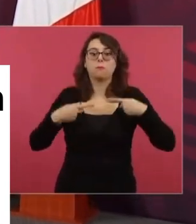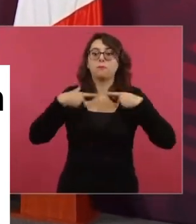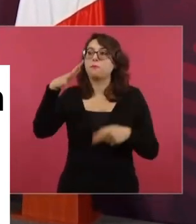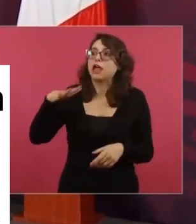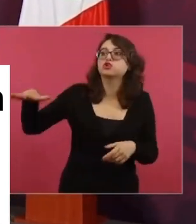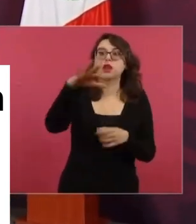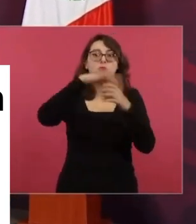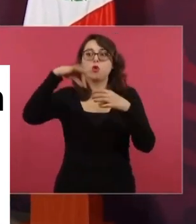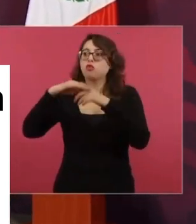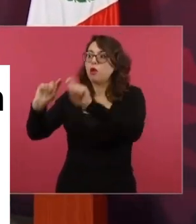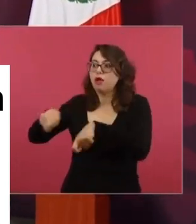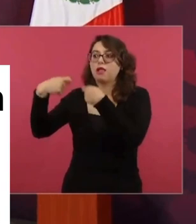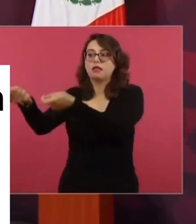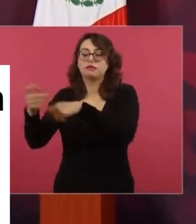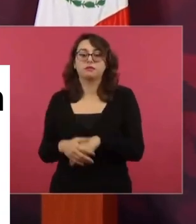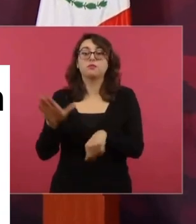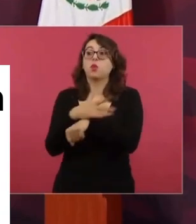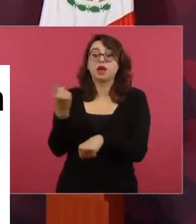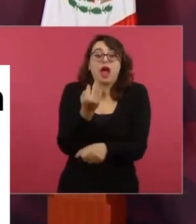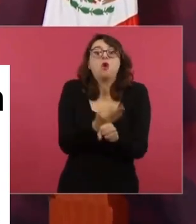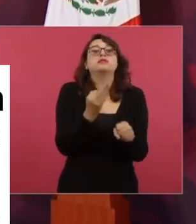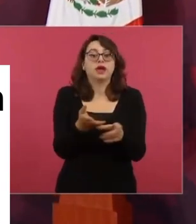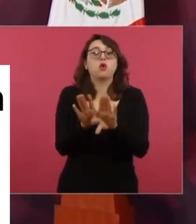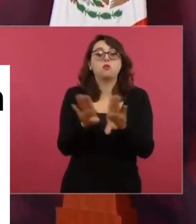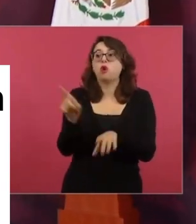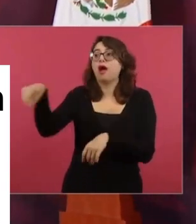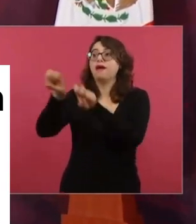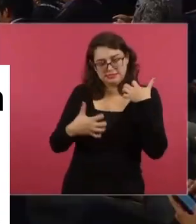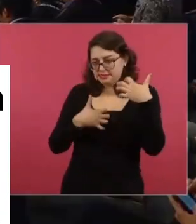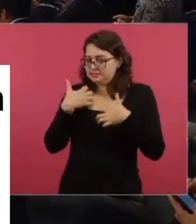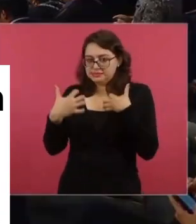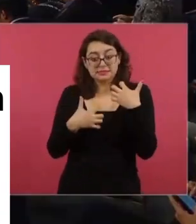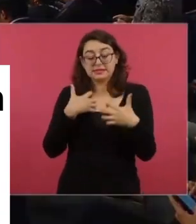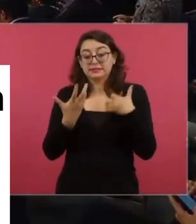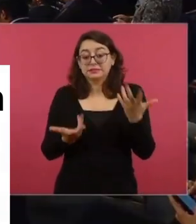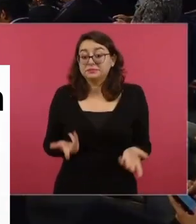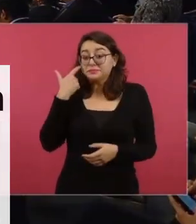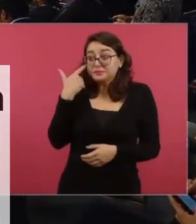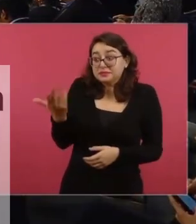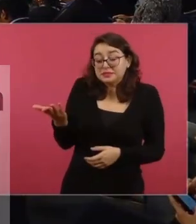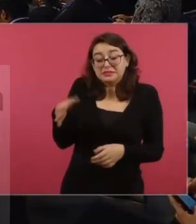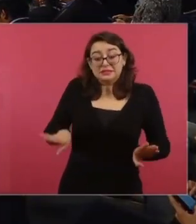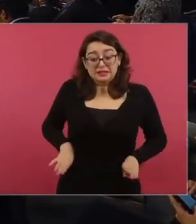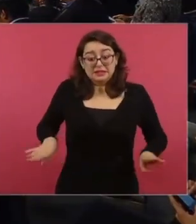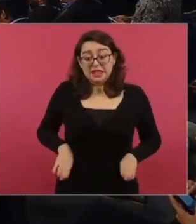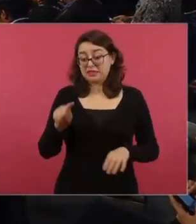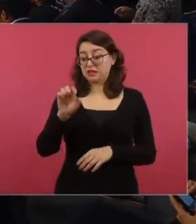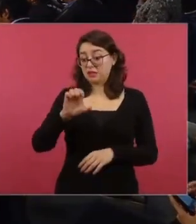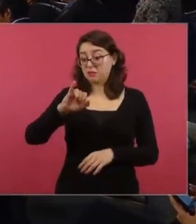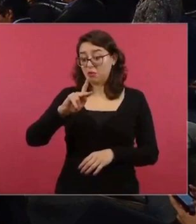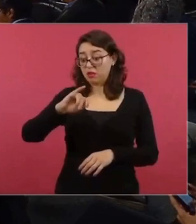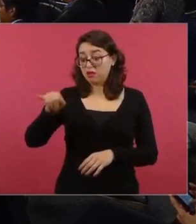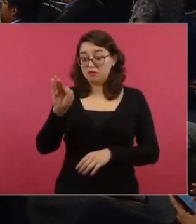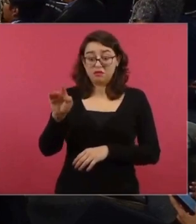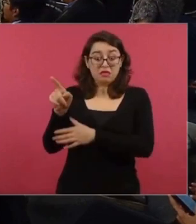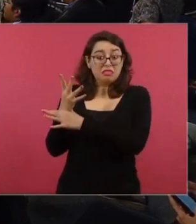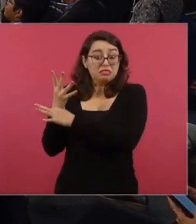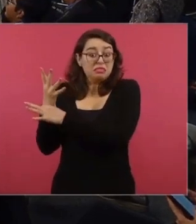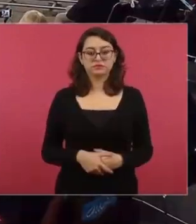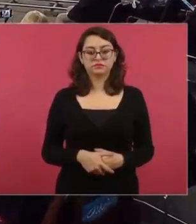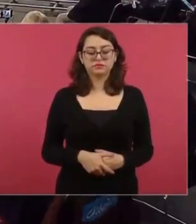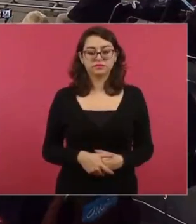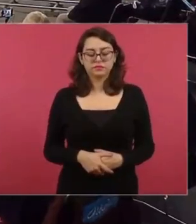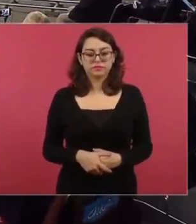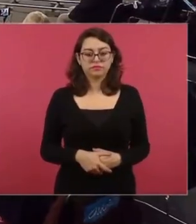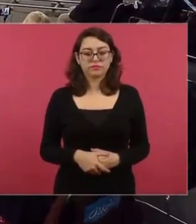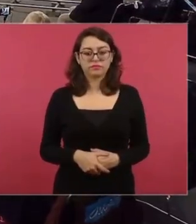partidos, no la mafia del poder económico y del poder político. Miren, lo que supuestamente dije, producción,